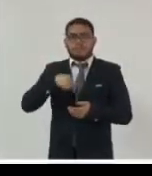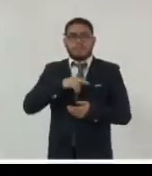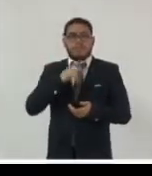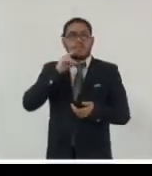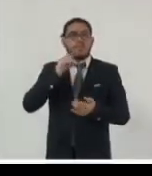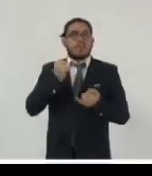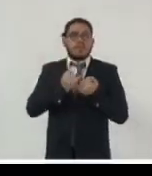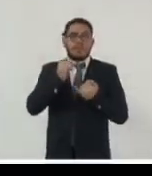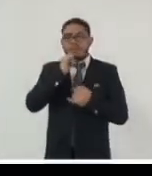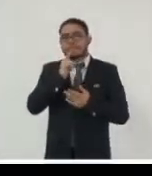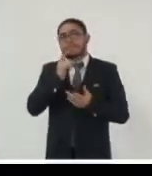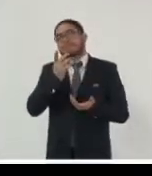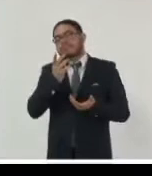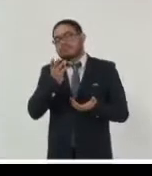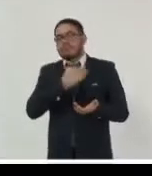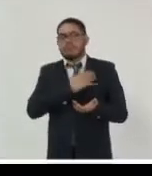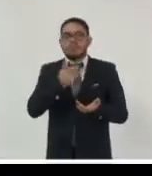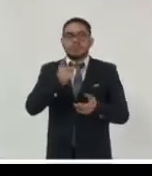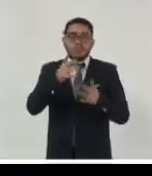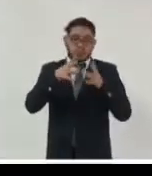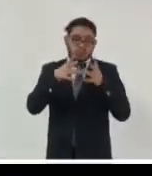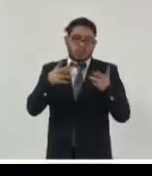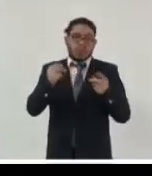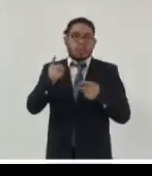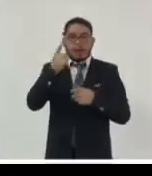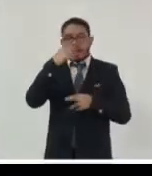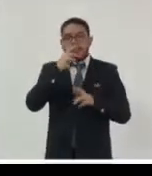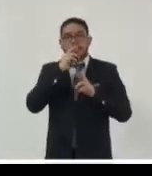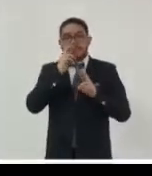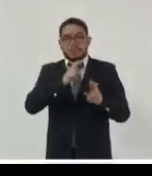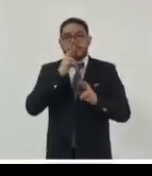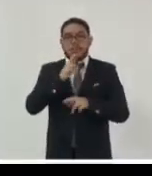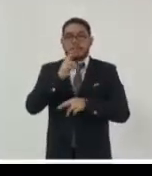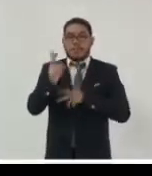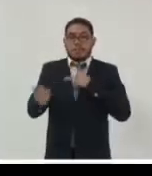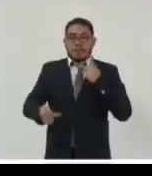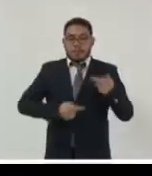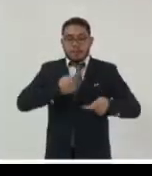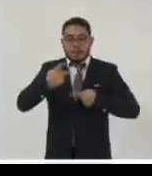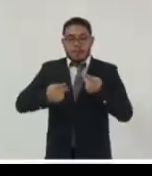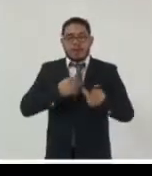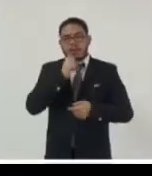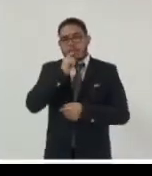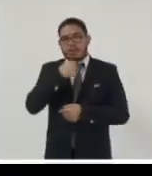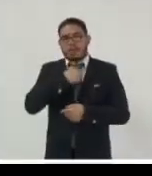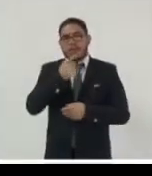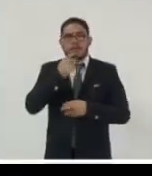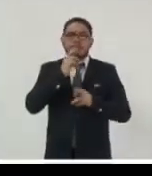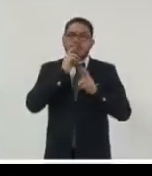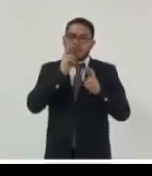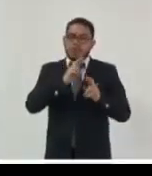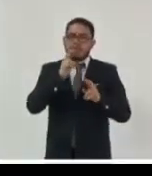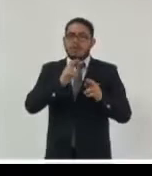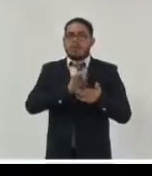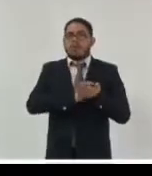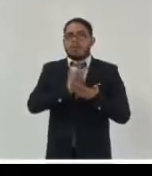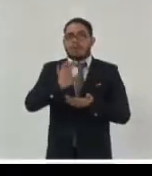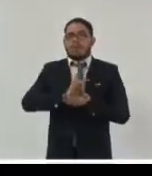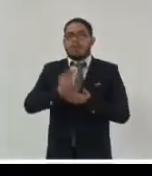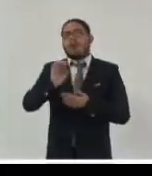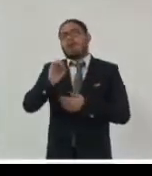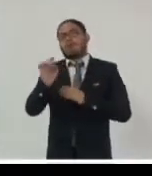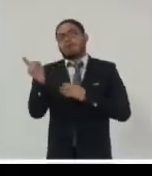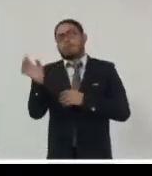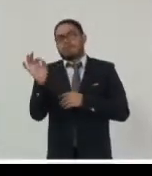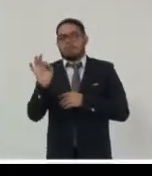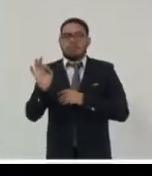preguntas o todas las sesiones que crean que se pueda colaborar las respondo como la organización media por mail